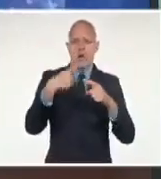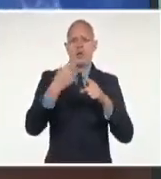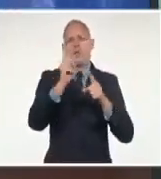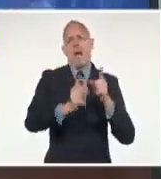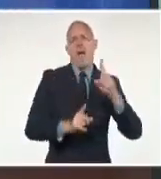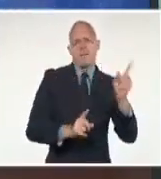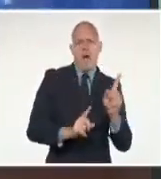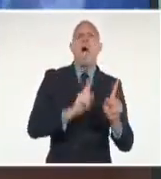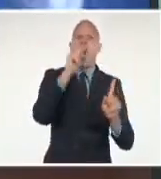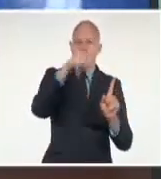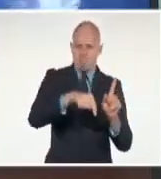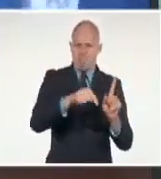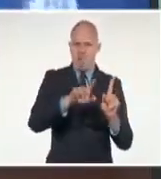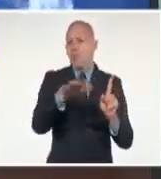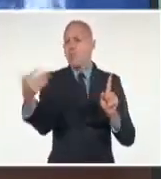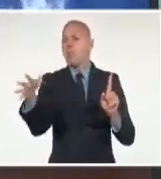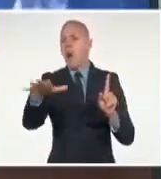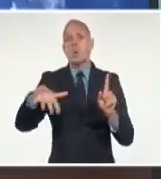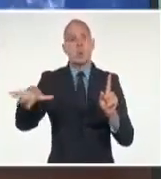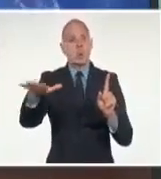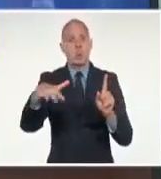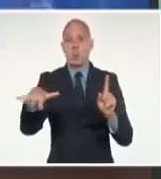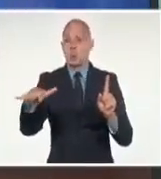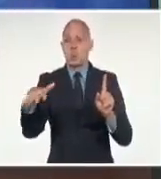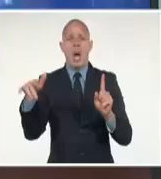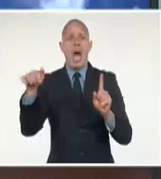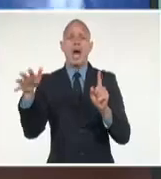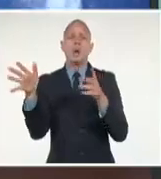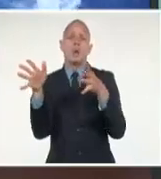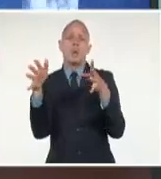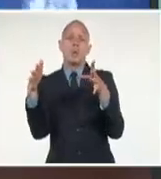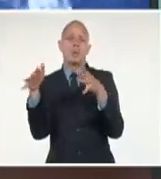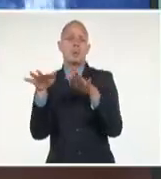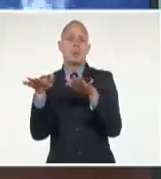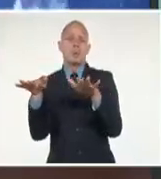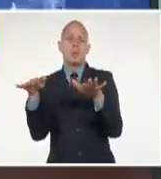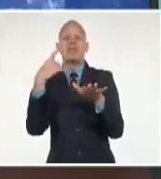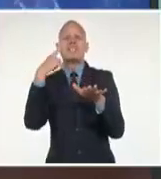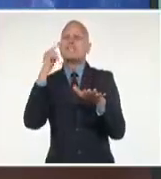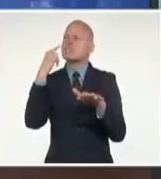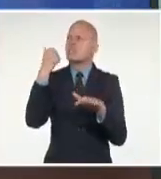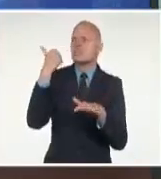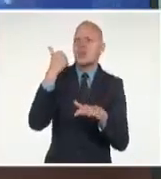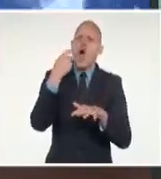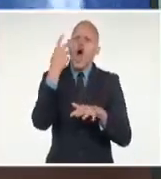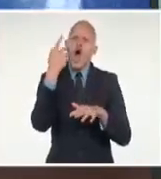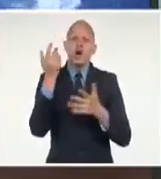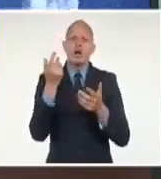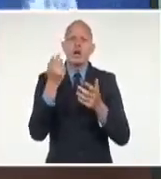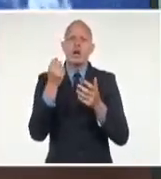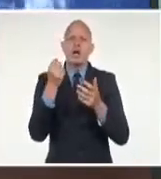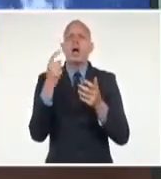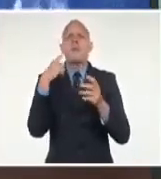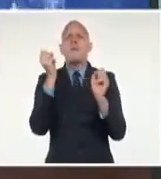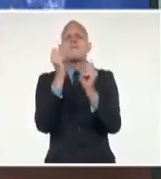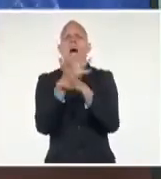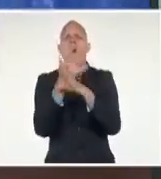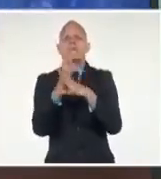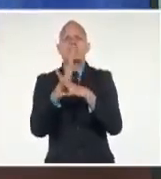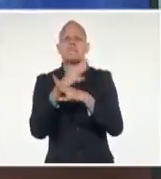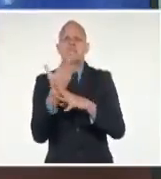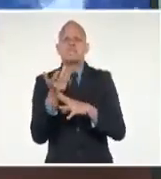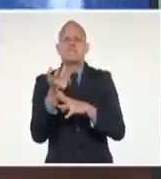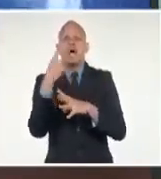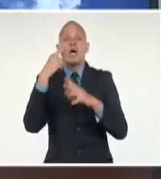estas áreas, fíjense, hay zonas muy blancas aquí, eso quiere decir la altura de las nubes a